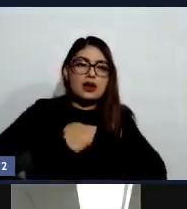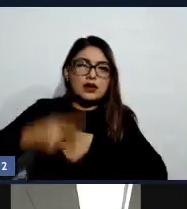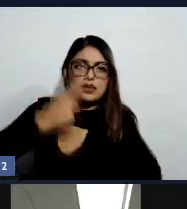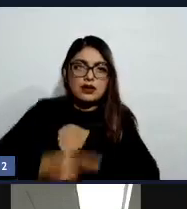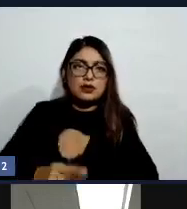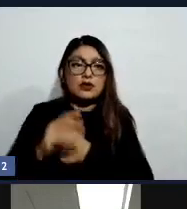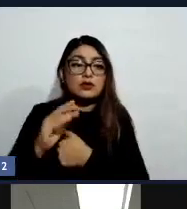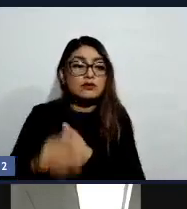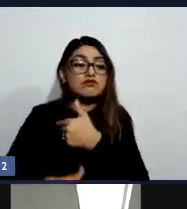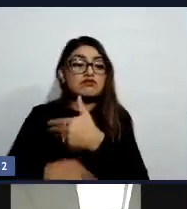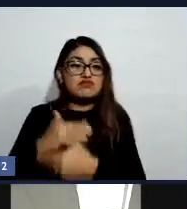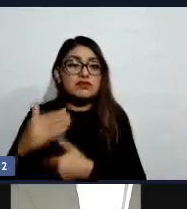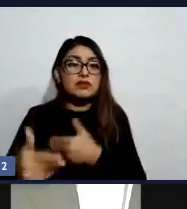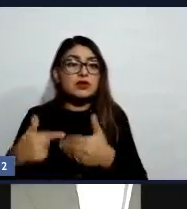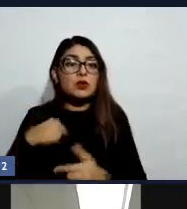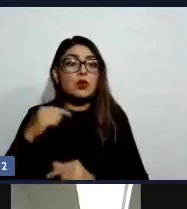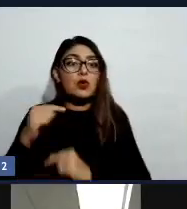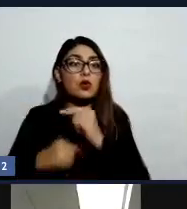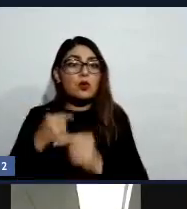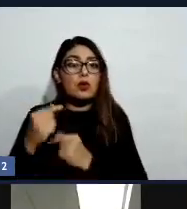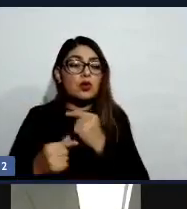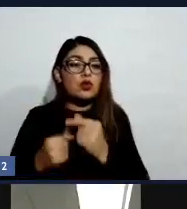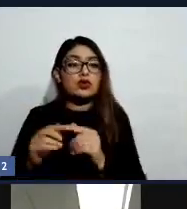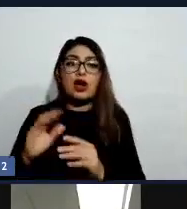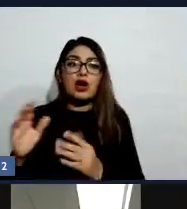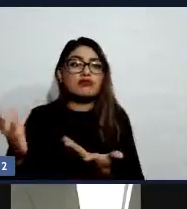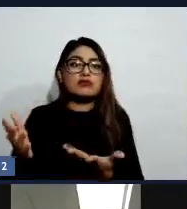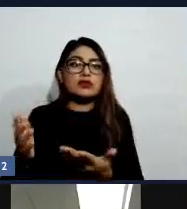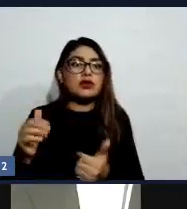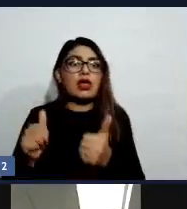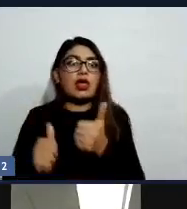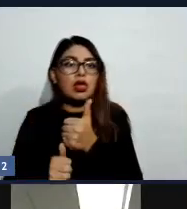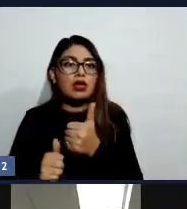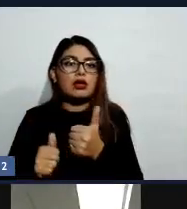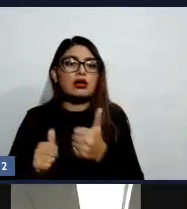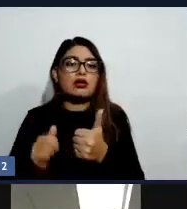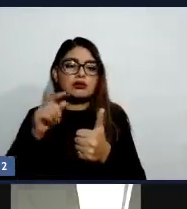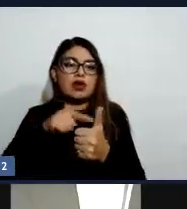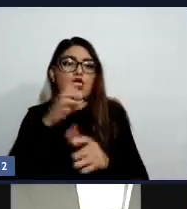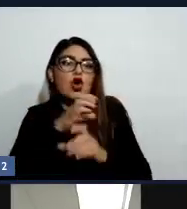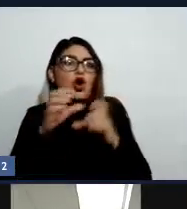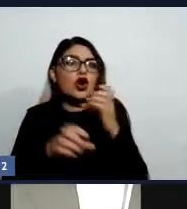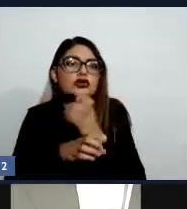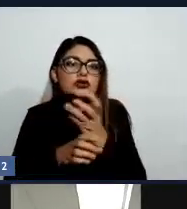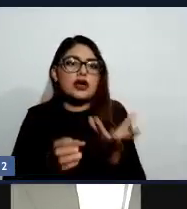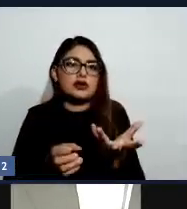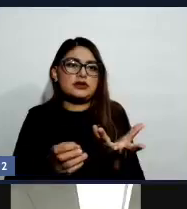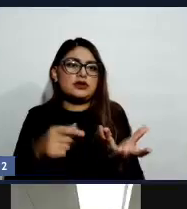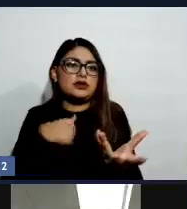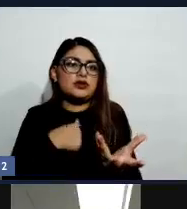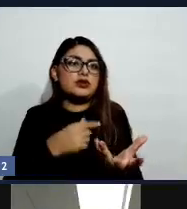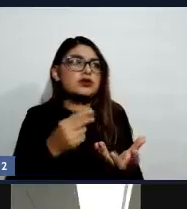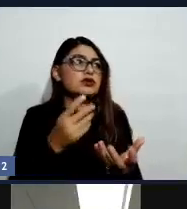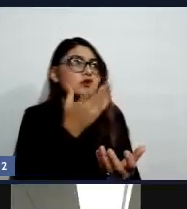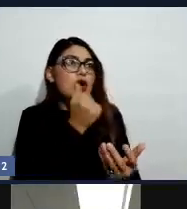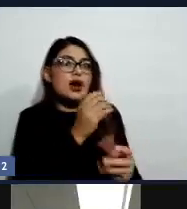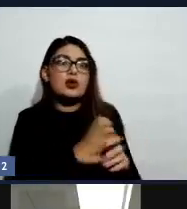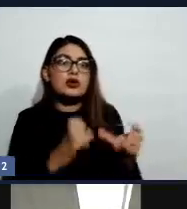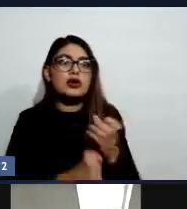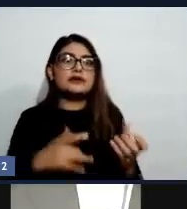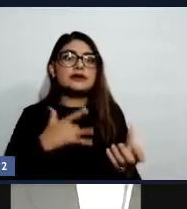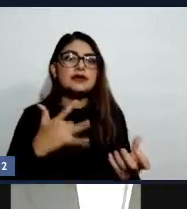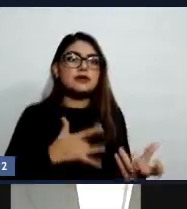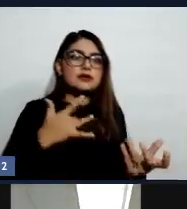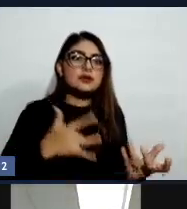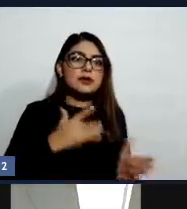una dependencia. Depender de las cosas materiales, que si no tengo tal o cual cosa, entonces yo siento que no soy